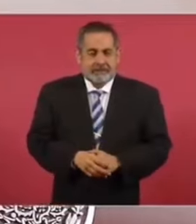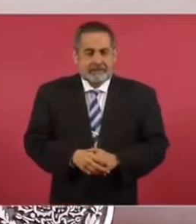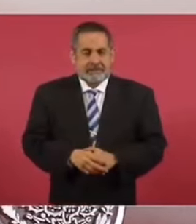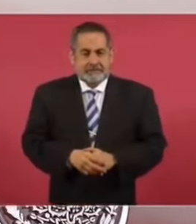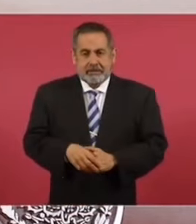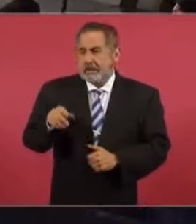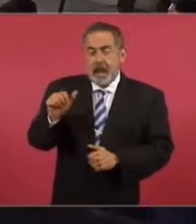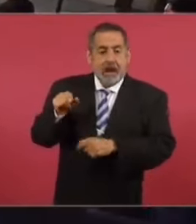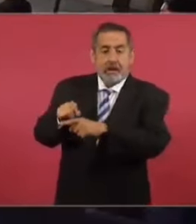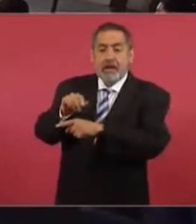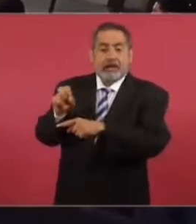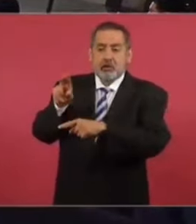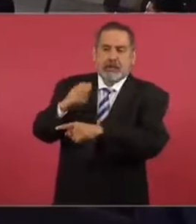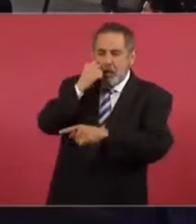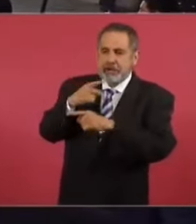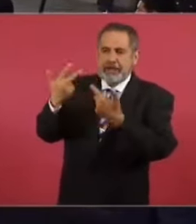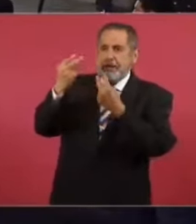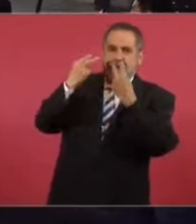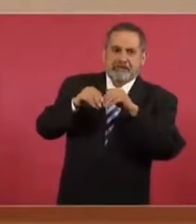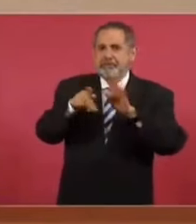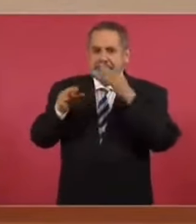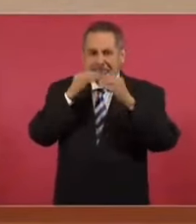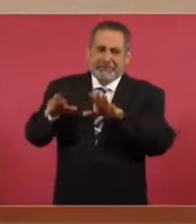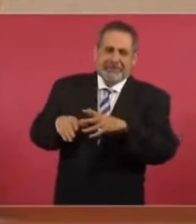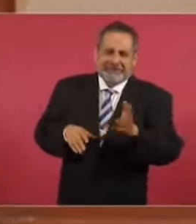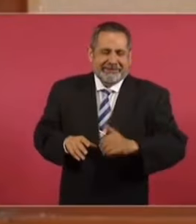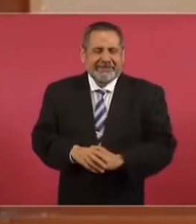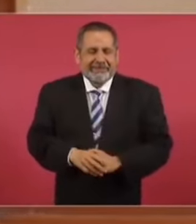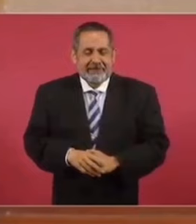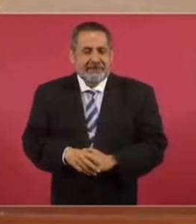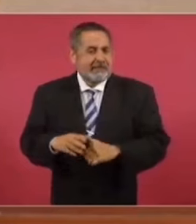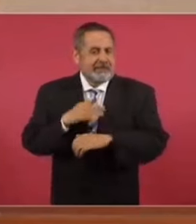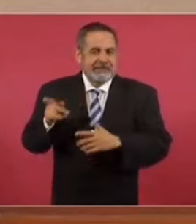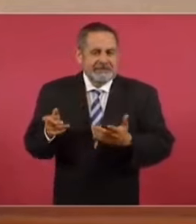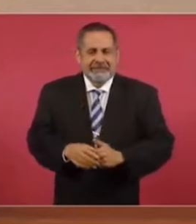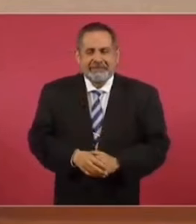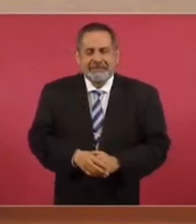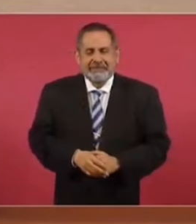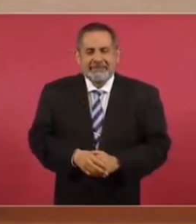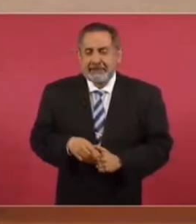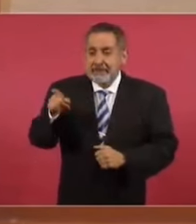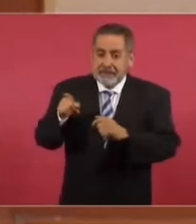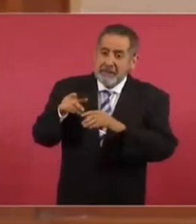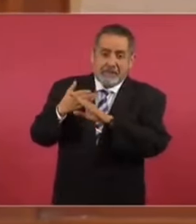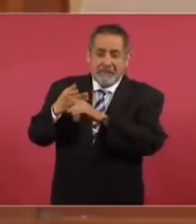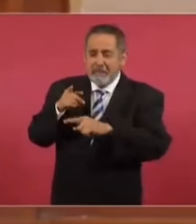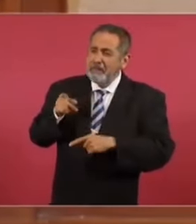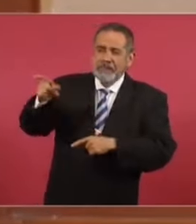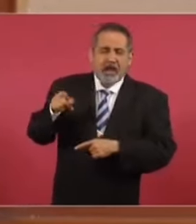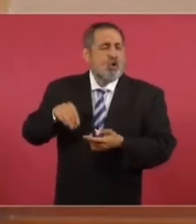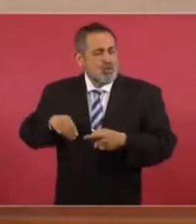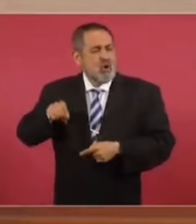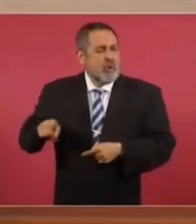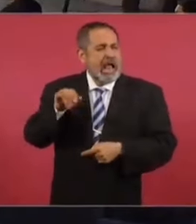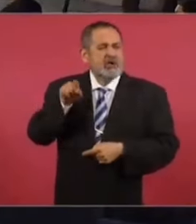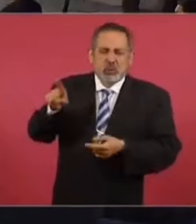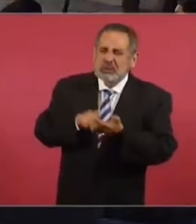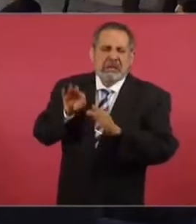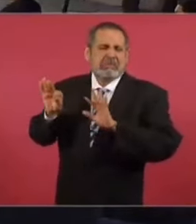por eso Jesús ya no quiere sacarla, porque le va muy mal, a él le cargan todo.